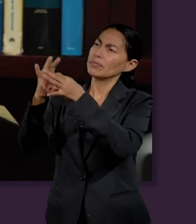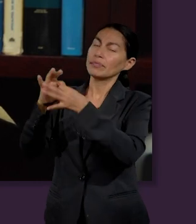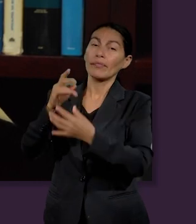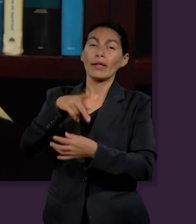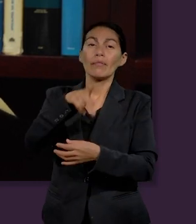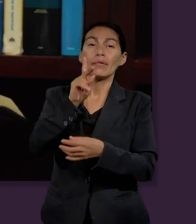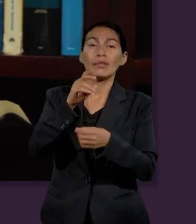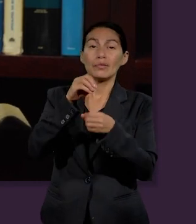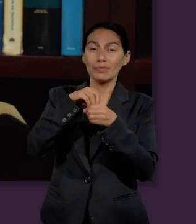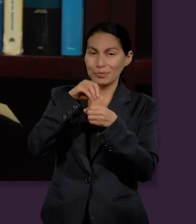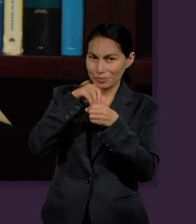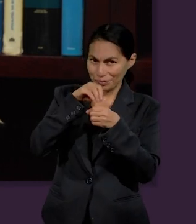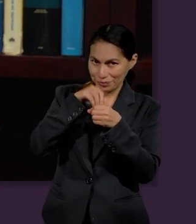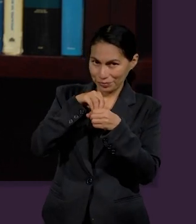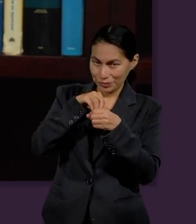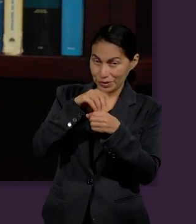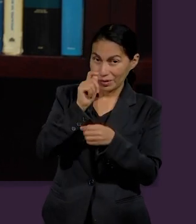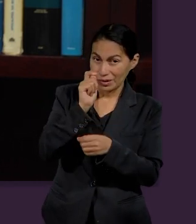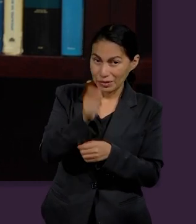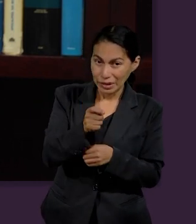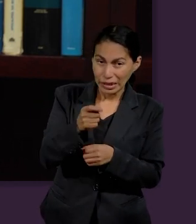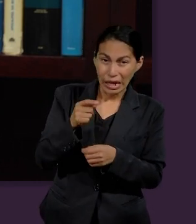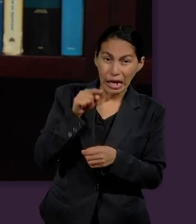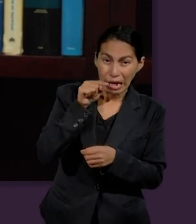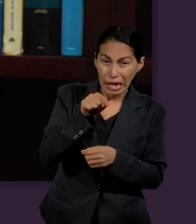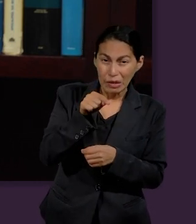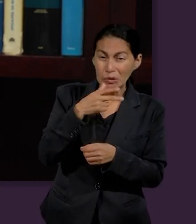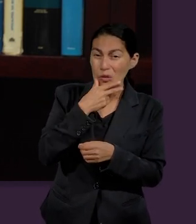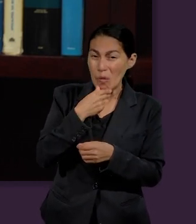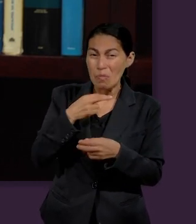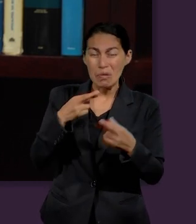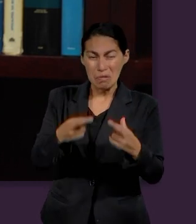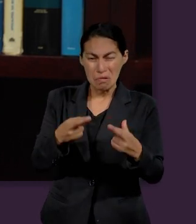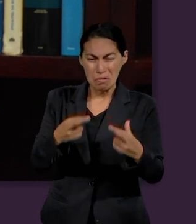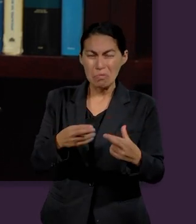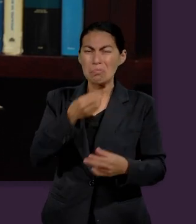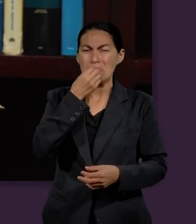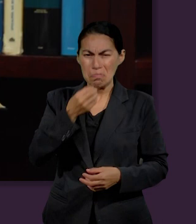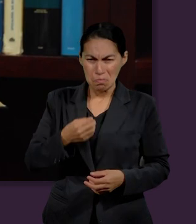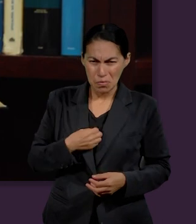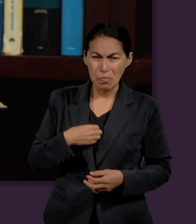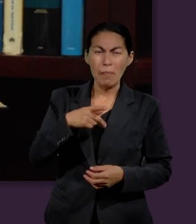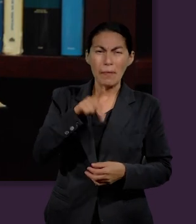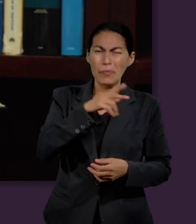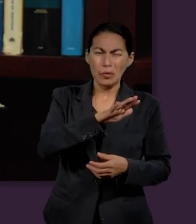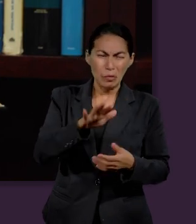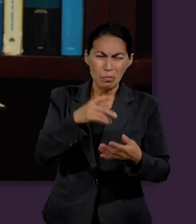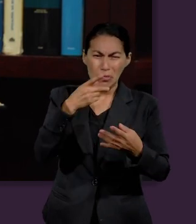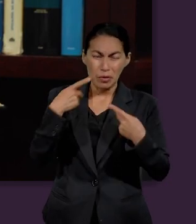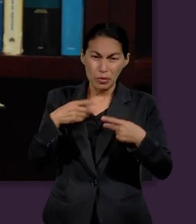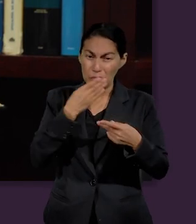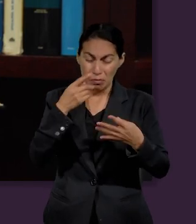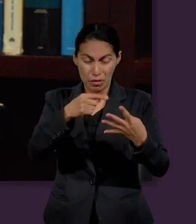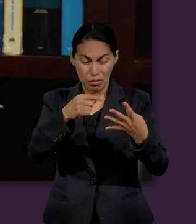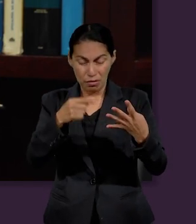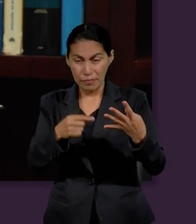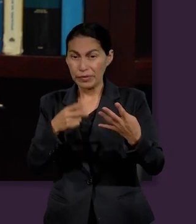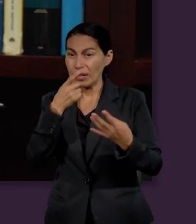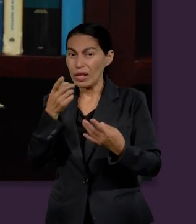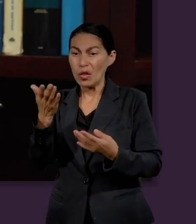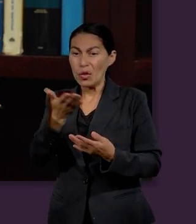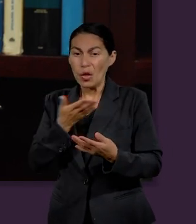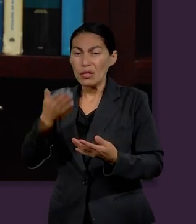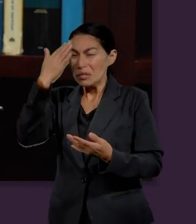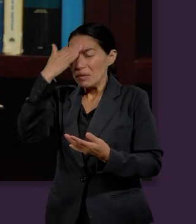rico y muchos otros de igual forma. Pero el secreto fue que ellos siempre se consideraron